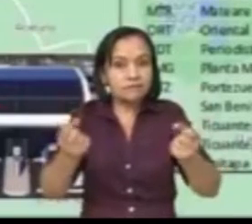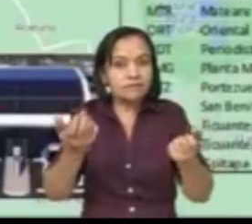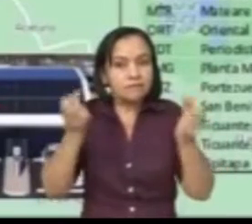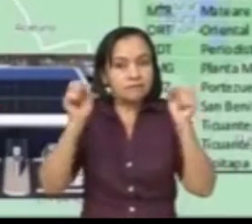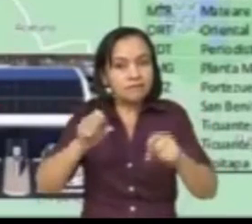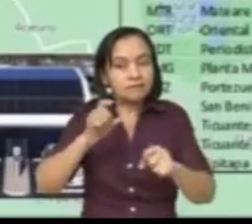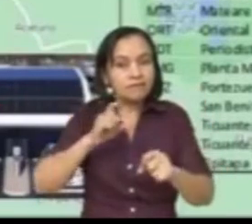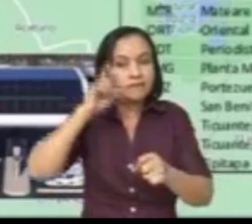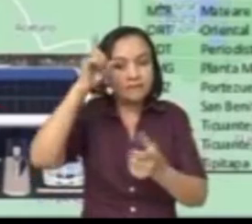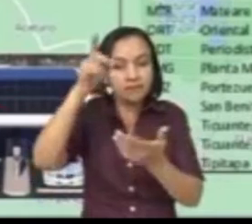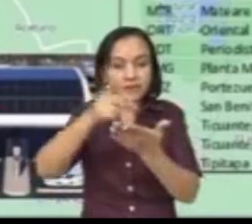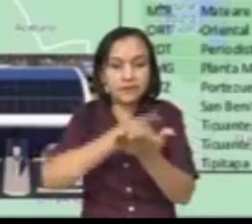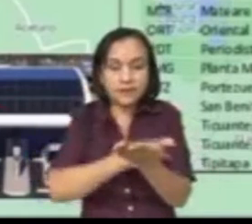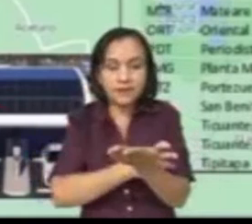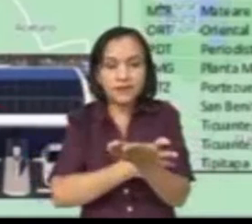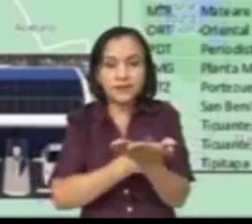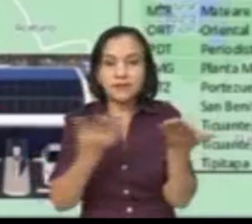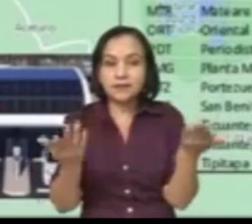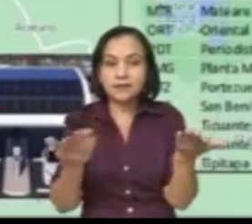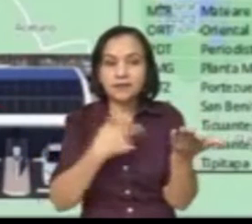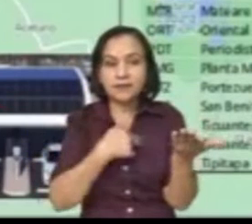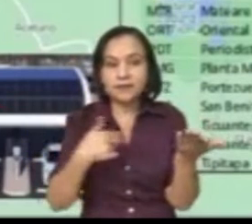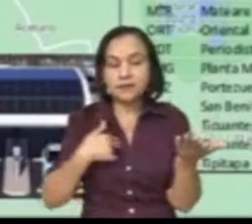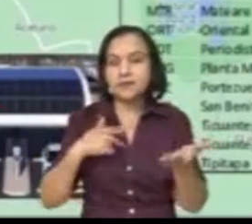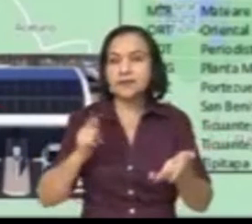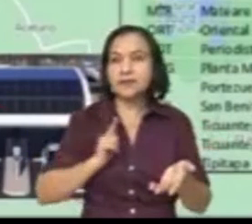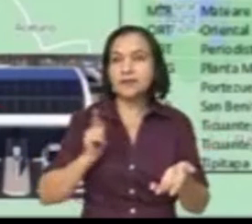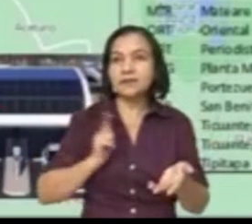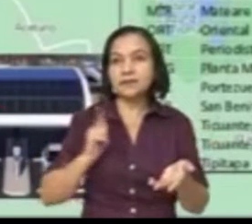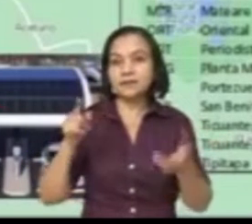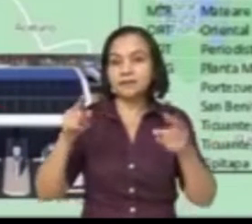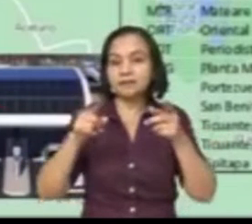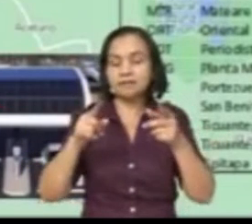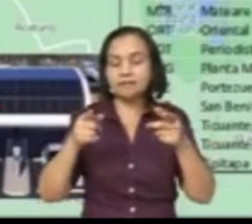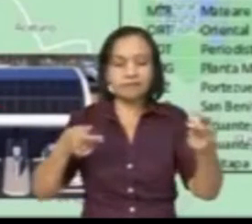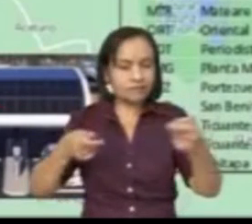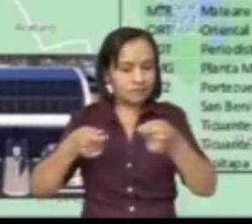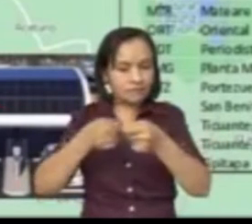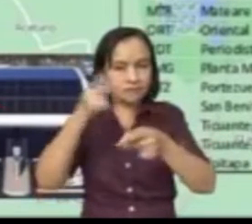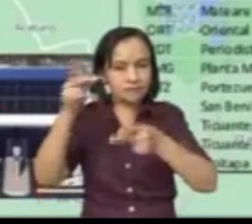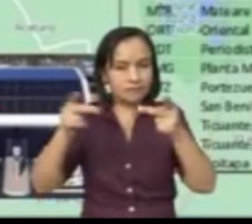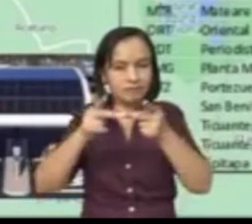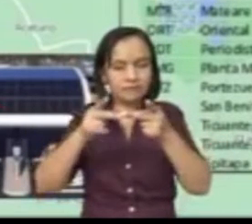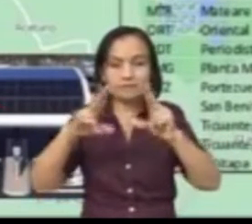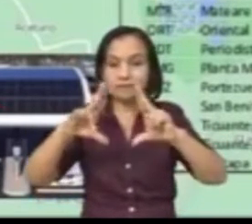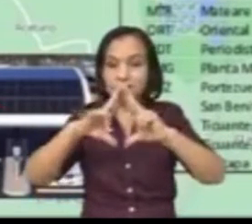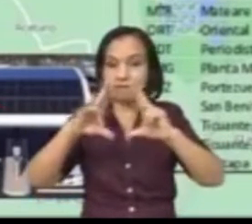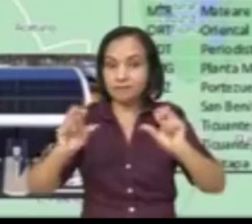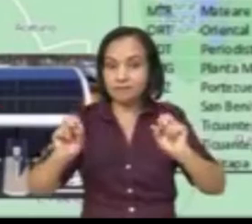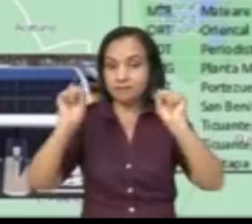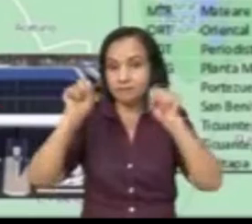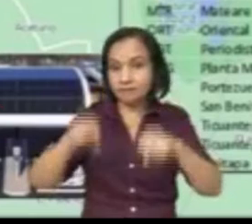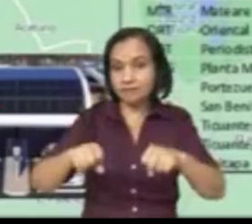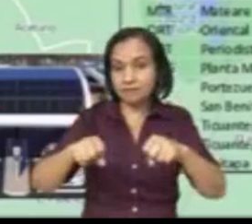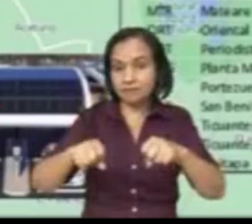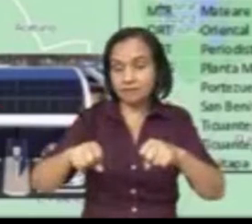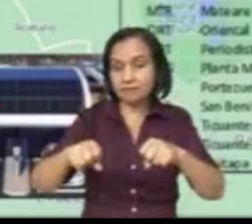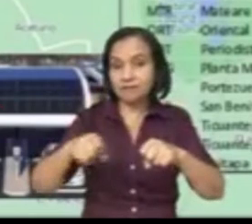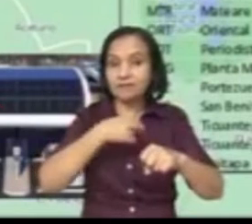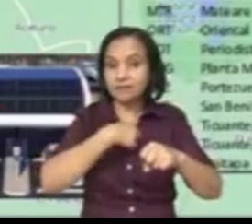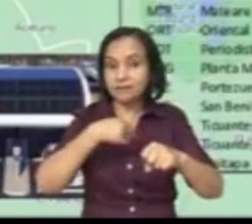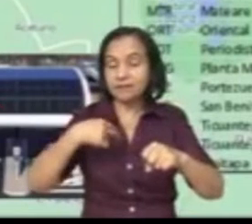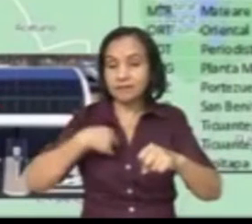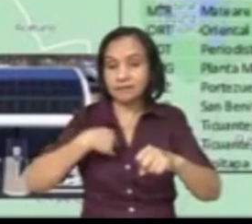desarrollar un proyecto de movilidad eléctrica, tenés que tener un sistema eléctrico en todo el país, para que podáis instalar